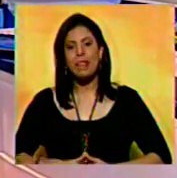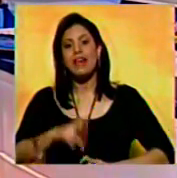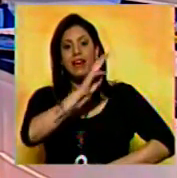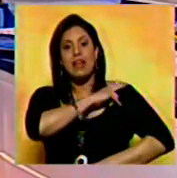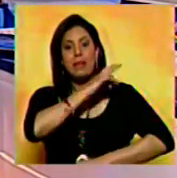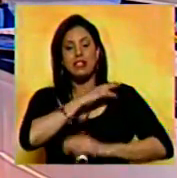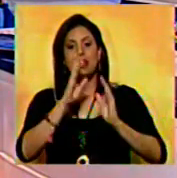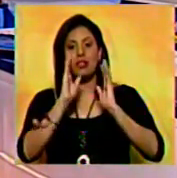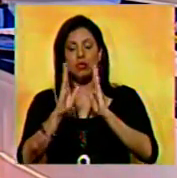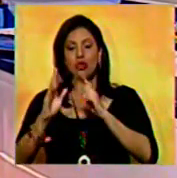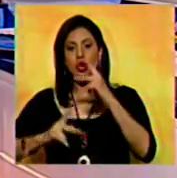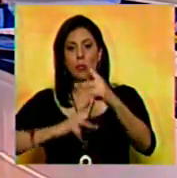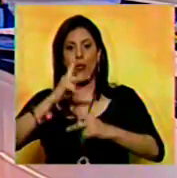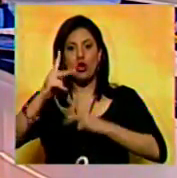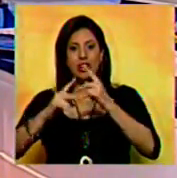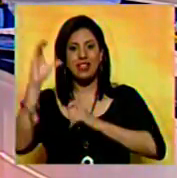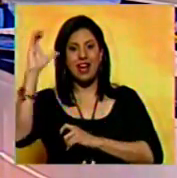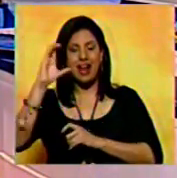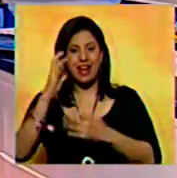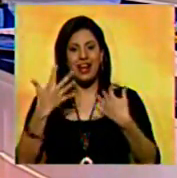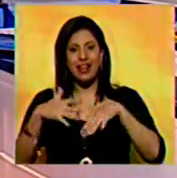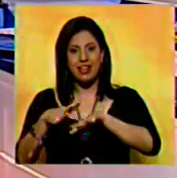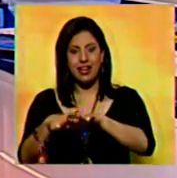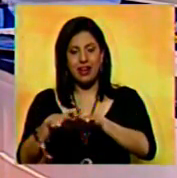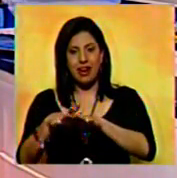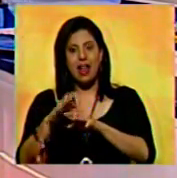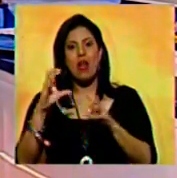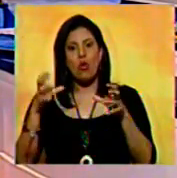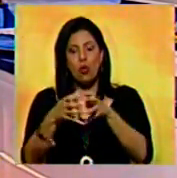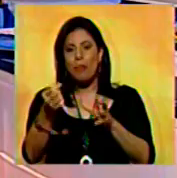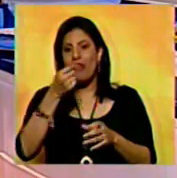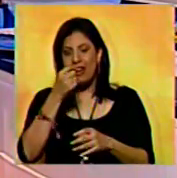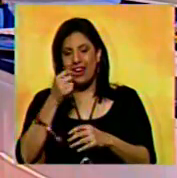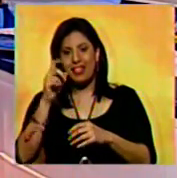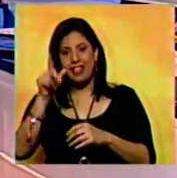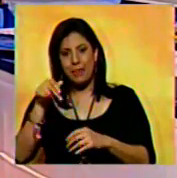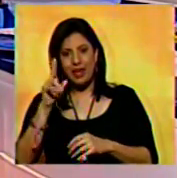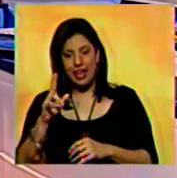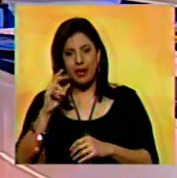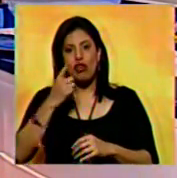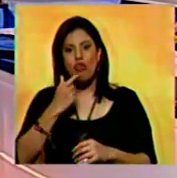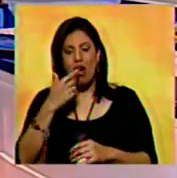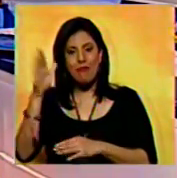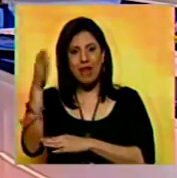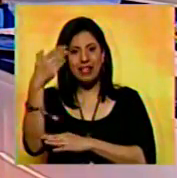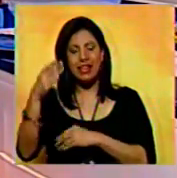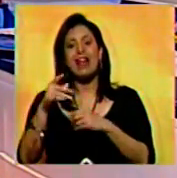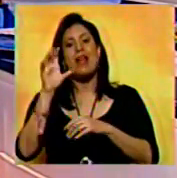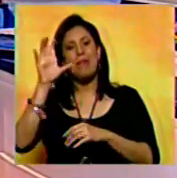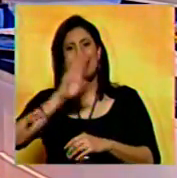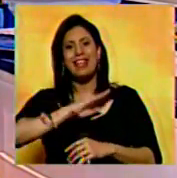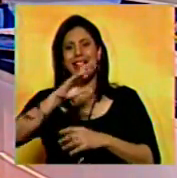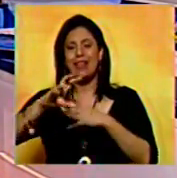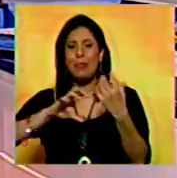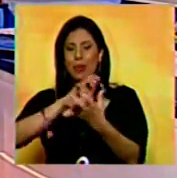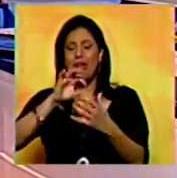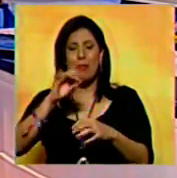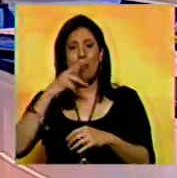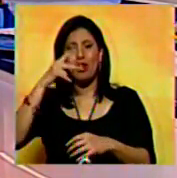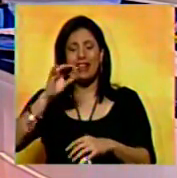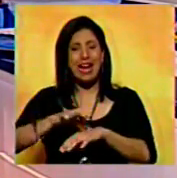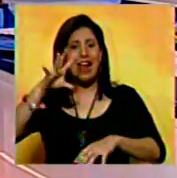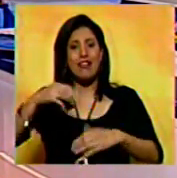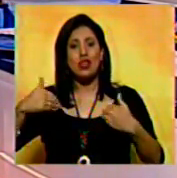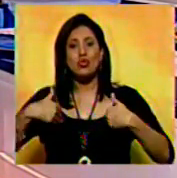Representantes del bloque progresista de Caracas, integrado por la causa R y Bandera Roja, denunciaron que el país atraviesa un momento político grave que